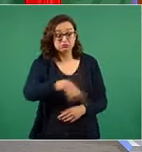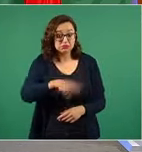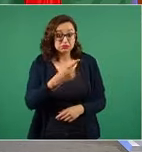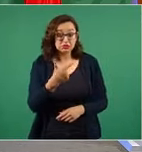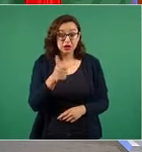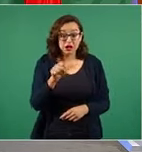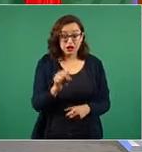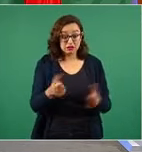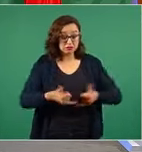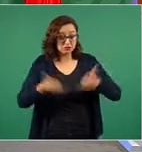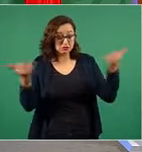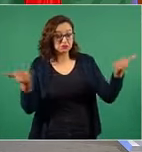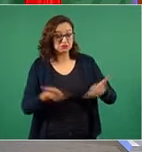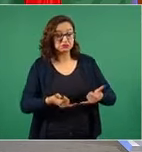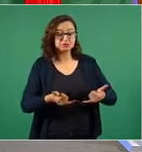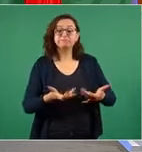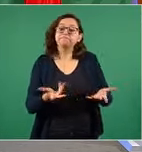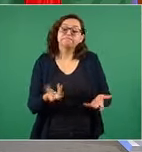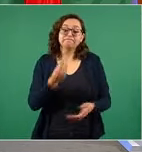se va a hacer ahora